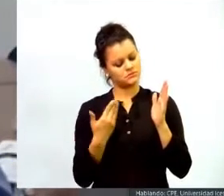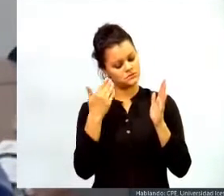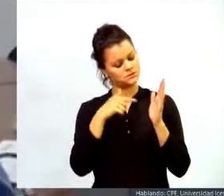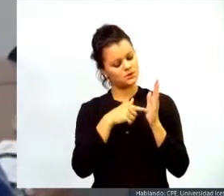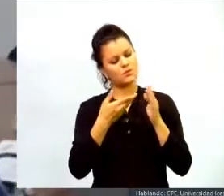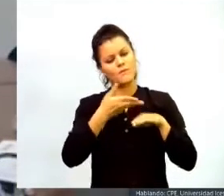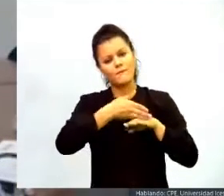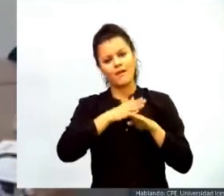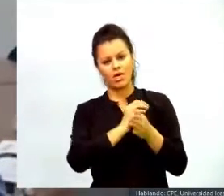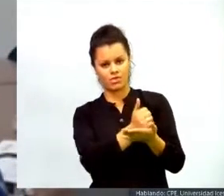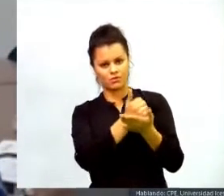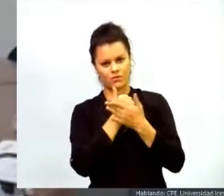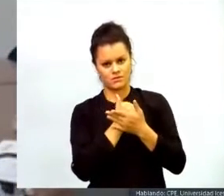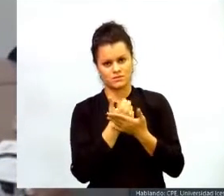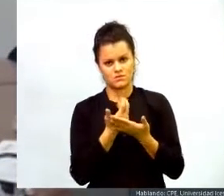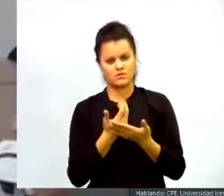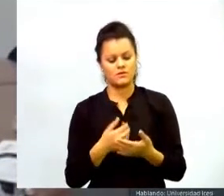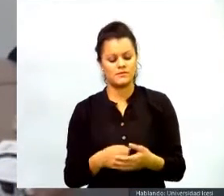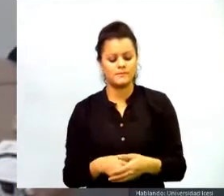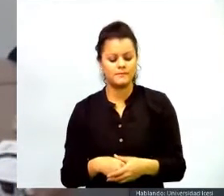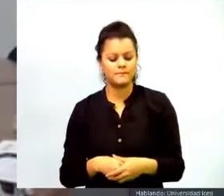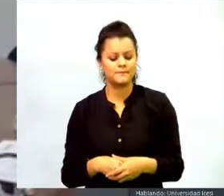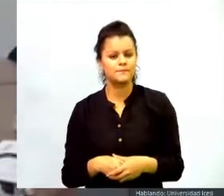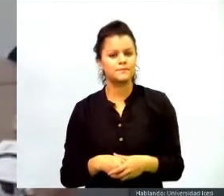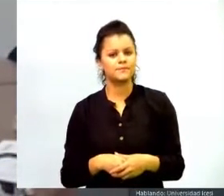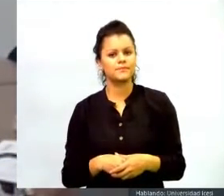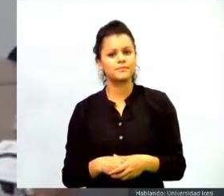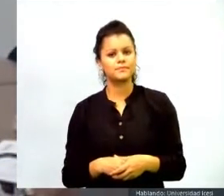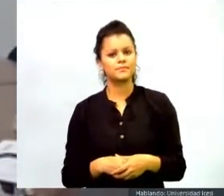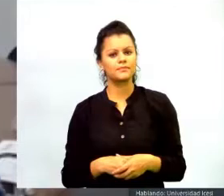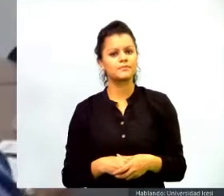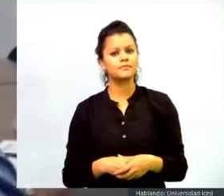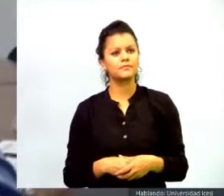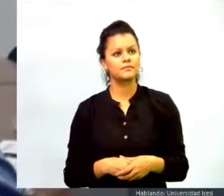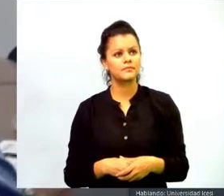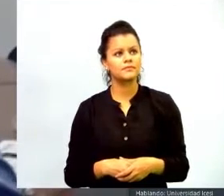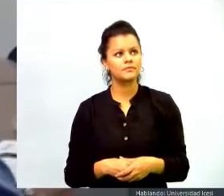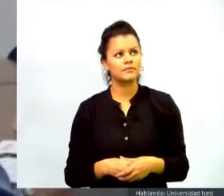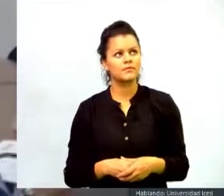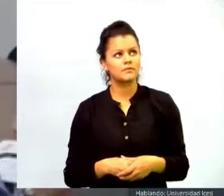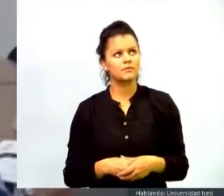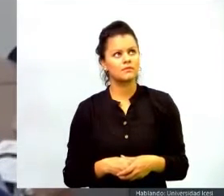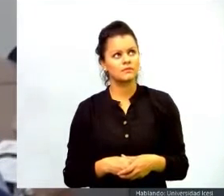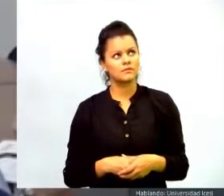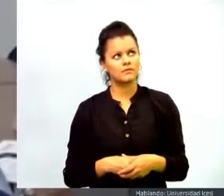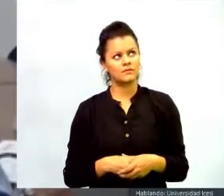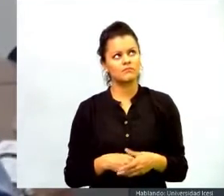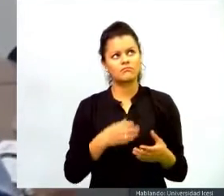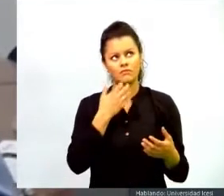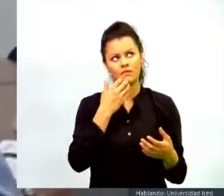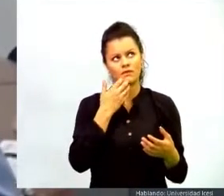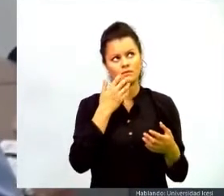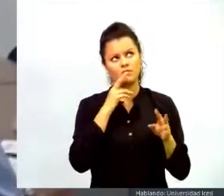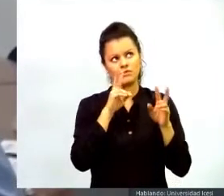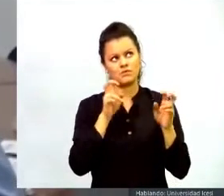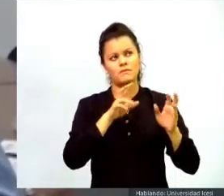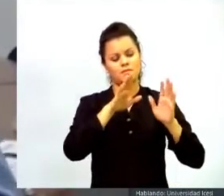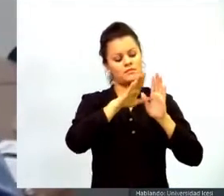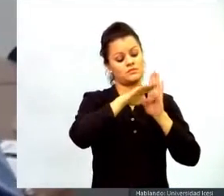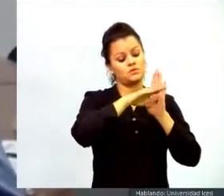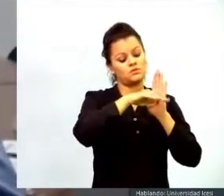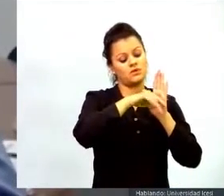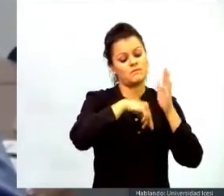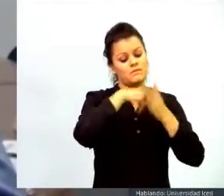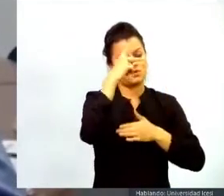pero están aprendiendo los estudiantes sobre las redes sociales aprenden sociales y un proyecto sobre ciencias naturales en